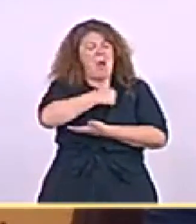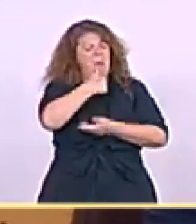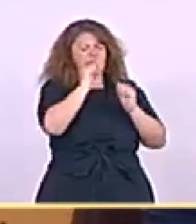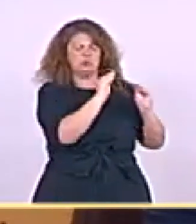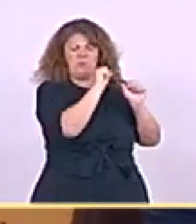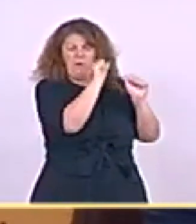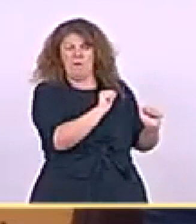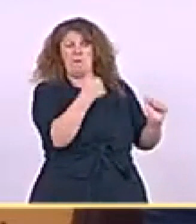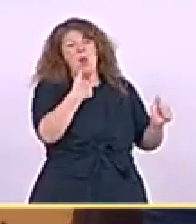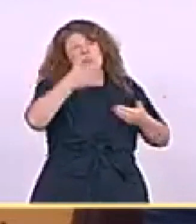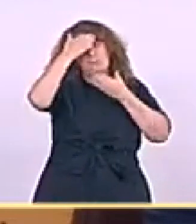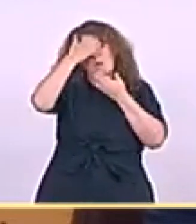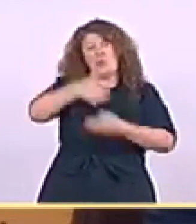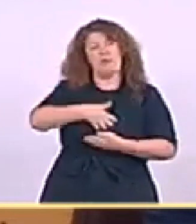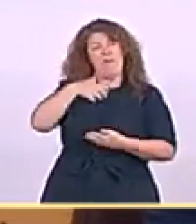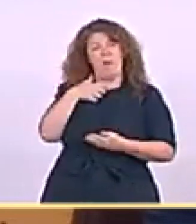migratoria.